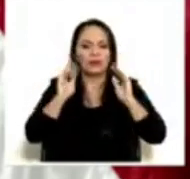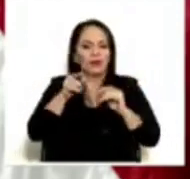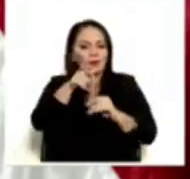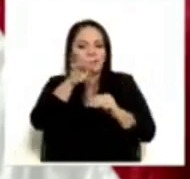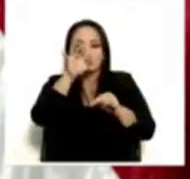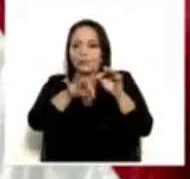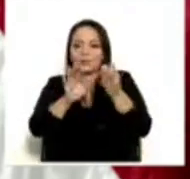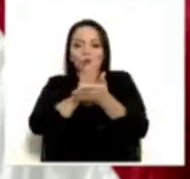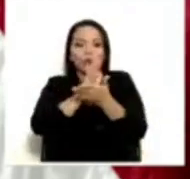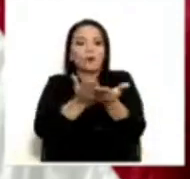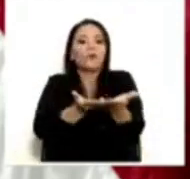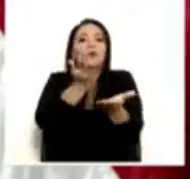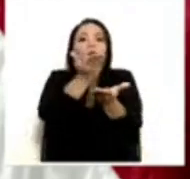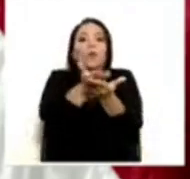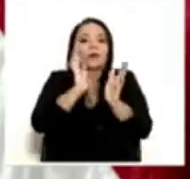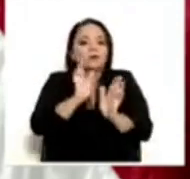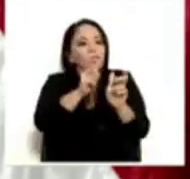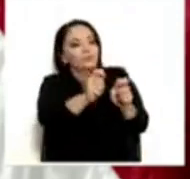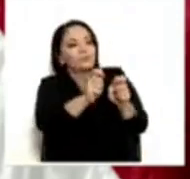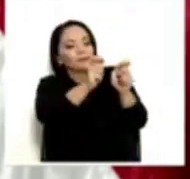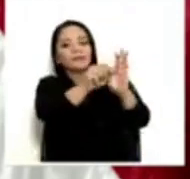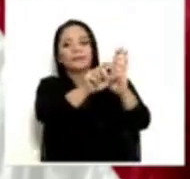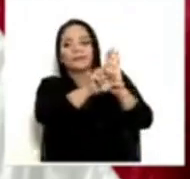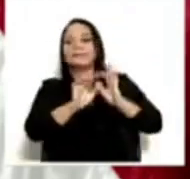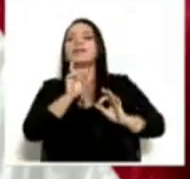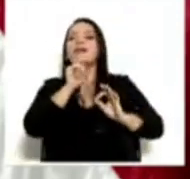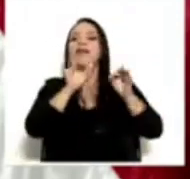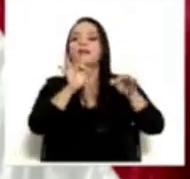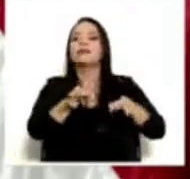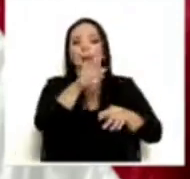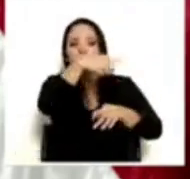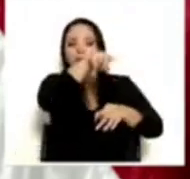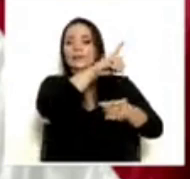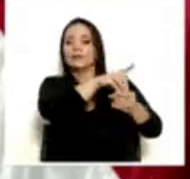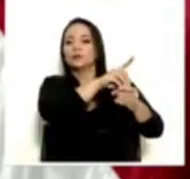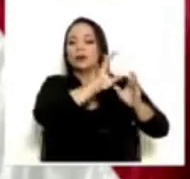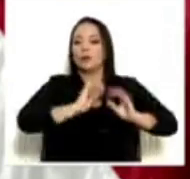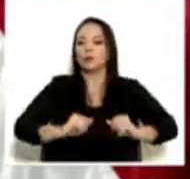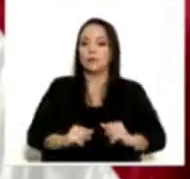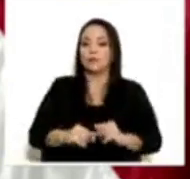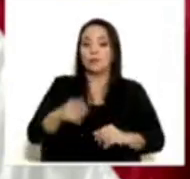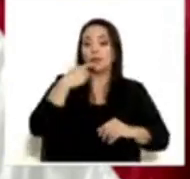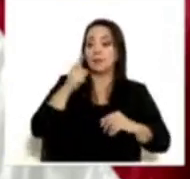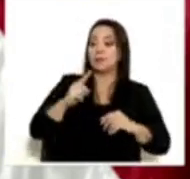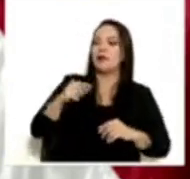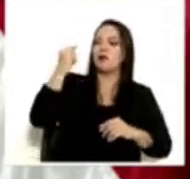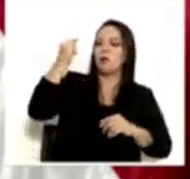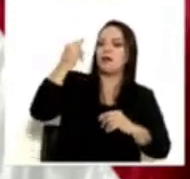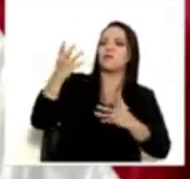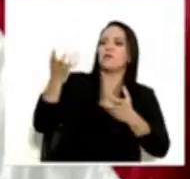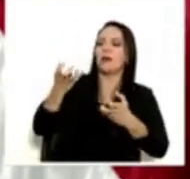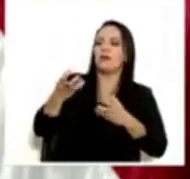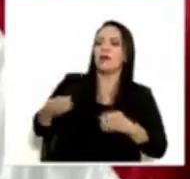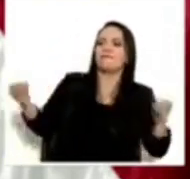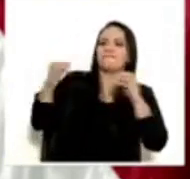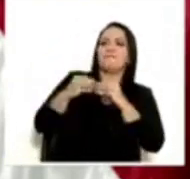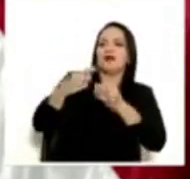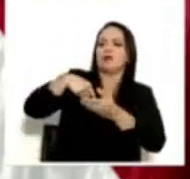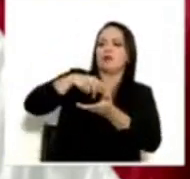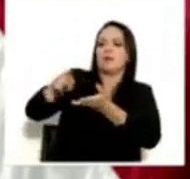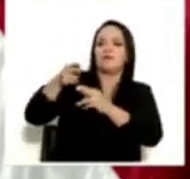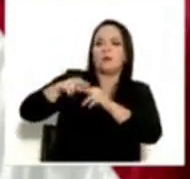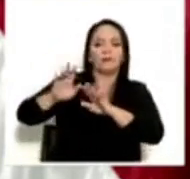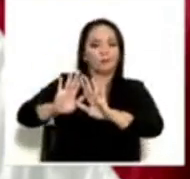propuesta, la decisión es de ellos, ¿o no? El gobierno nos quiere clavar impuestos, señores. Las decisiones de ustedes,